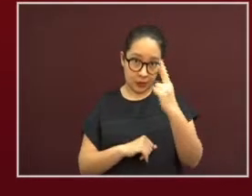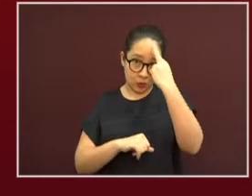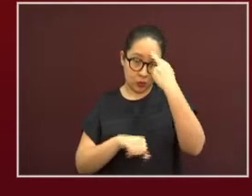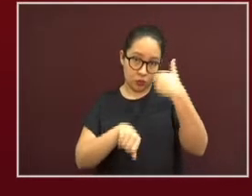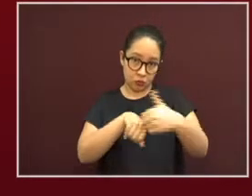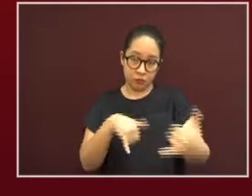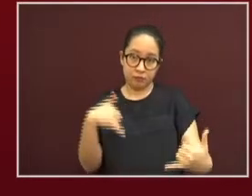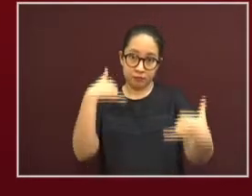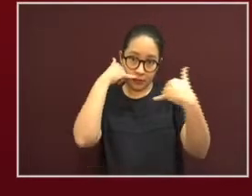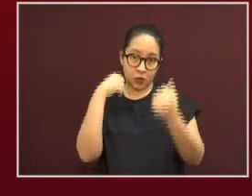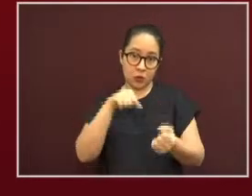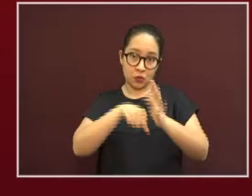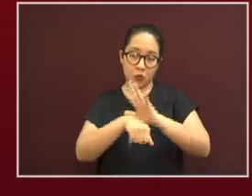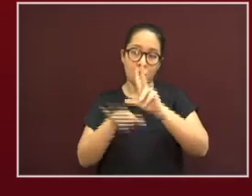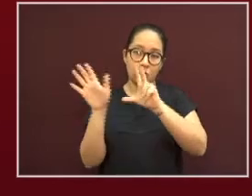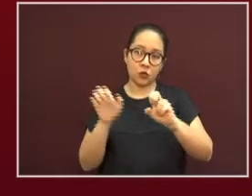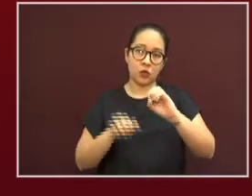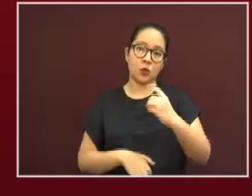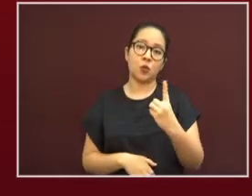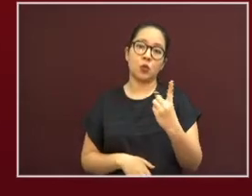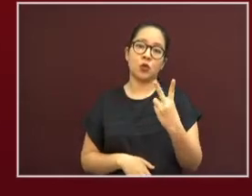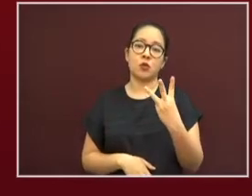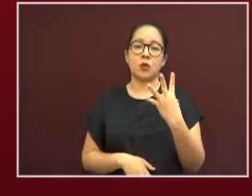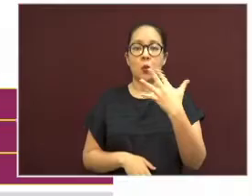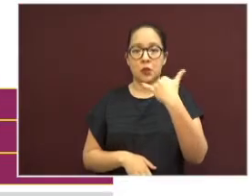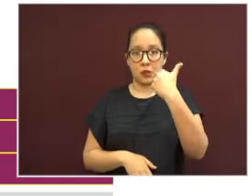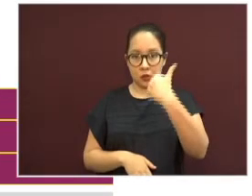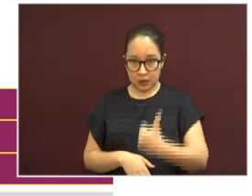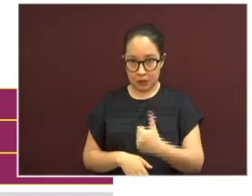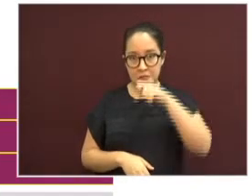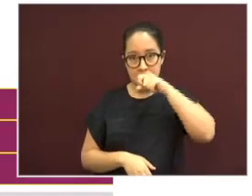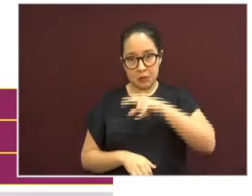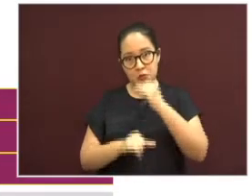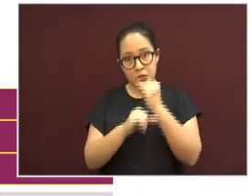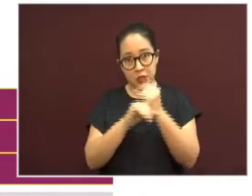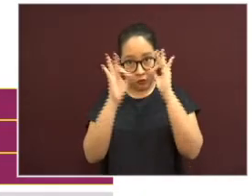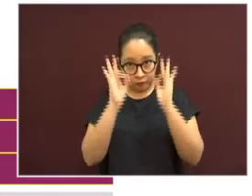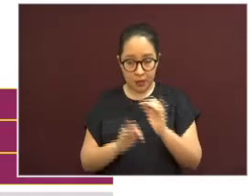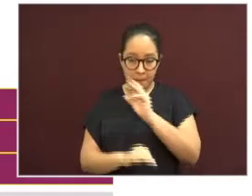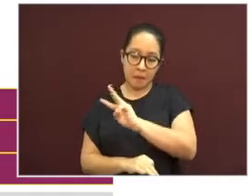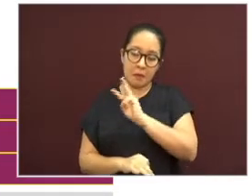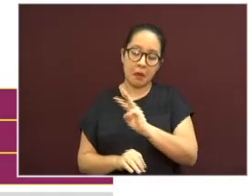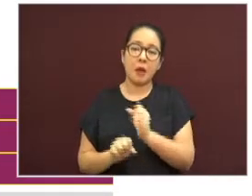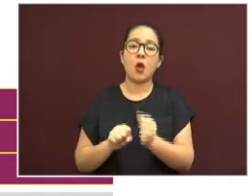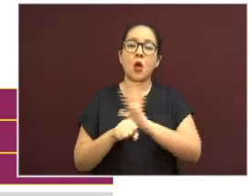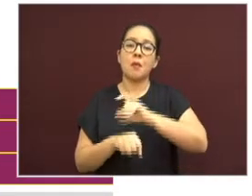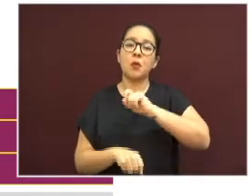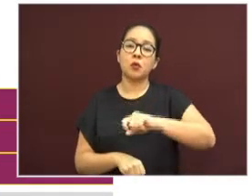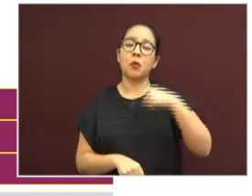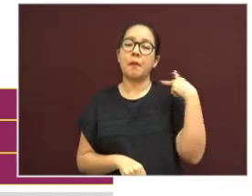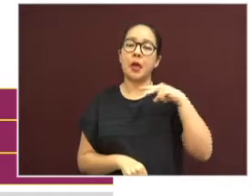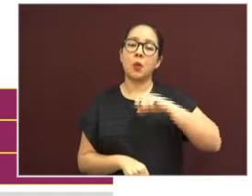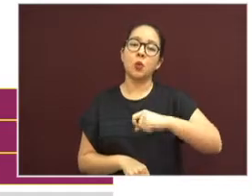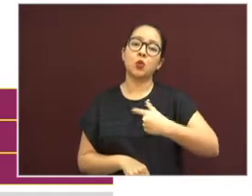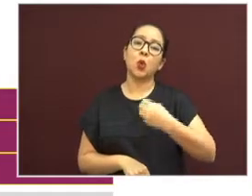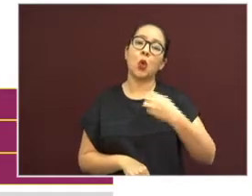-0123-456. Y la página oficial, coronavirus.veracruz.gov